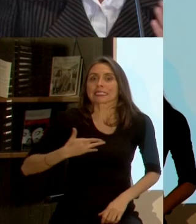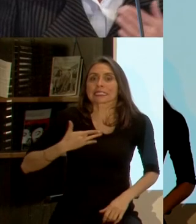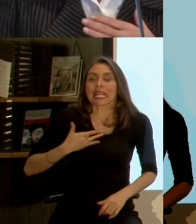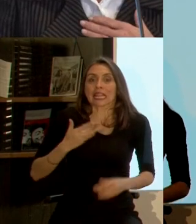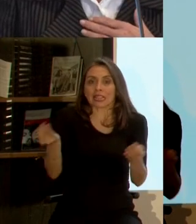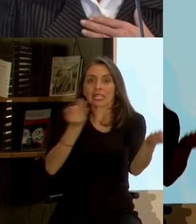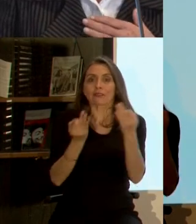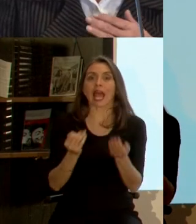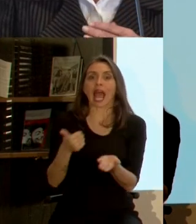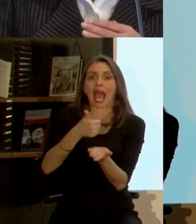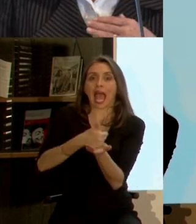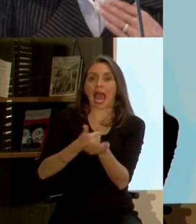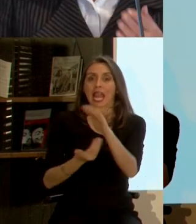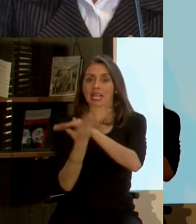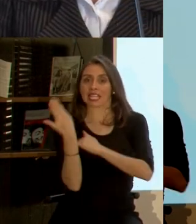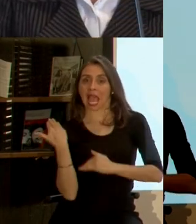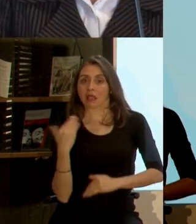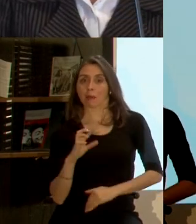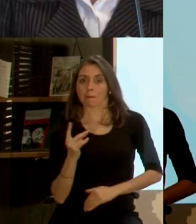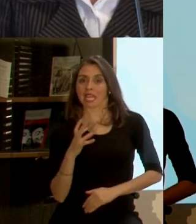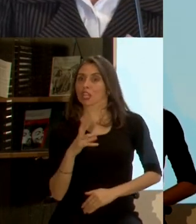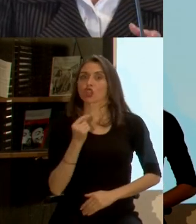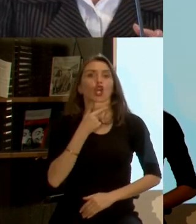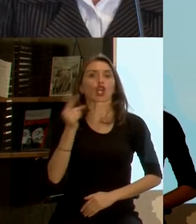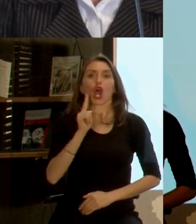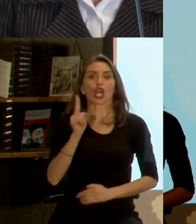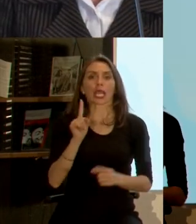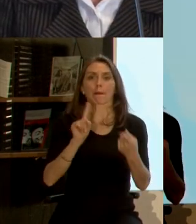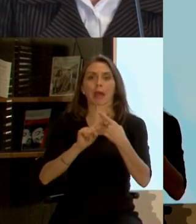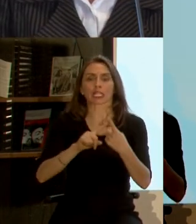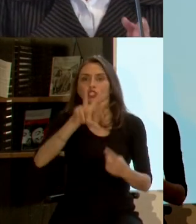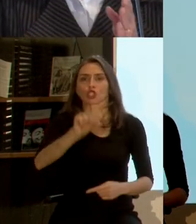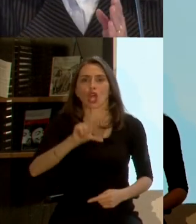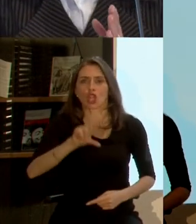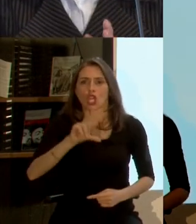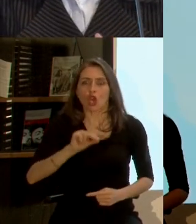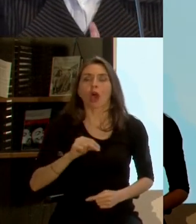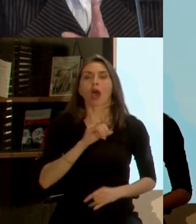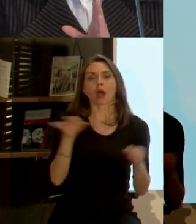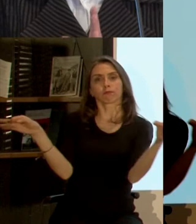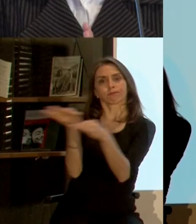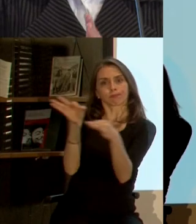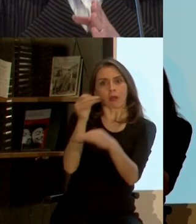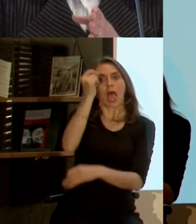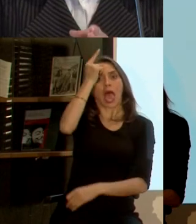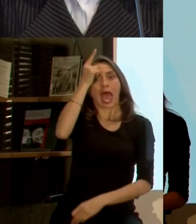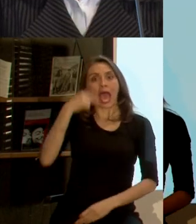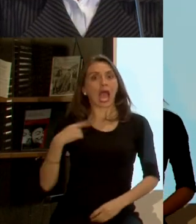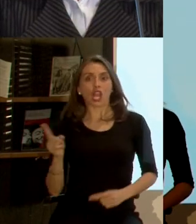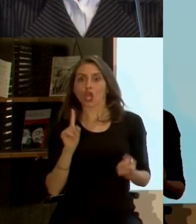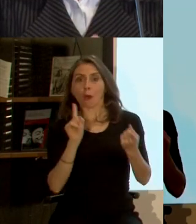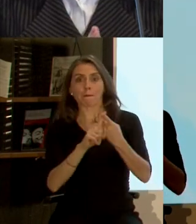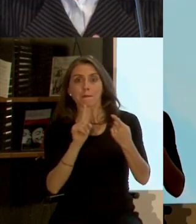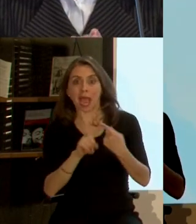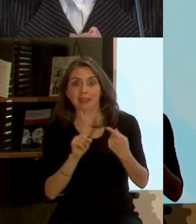tuvimos Gustavo Petro que no quería participar entendió que si no iba a esas